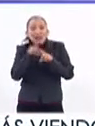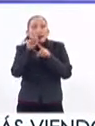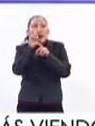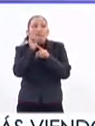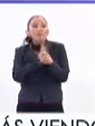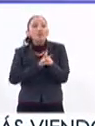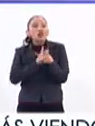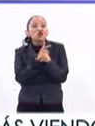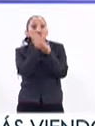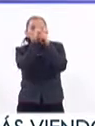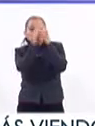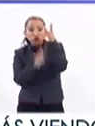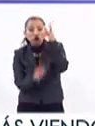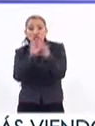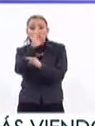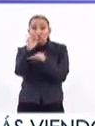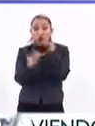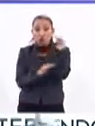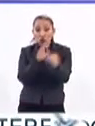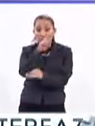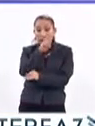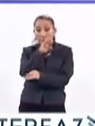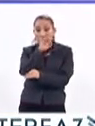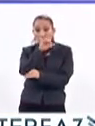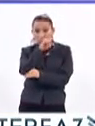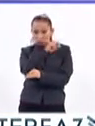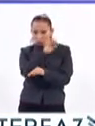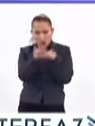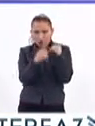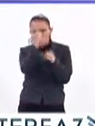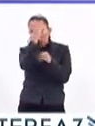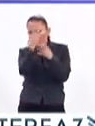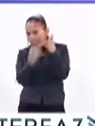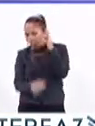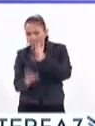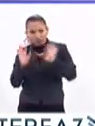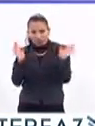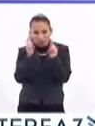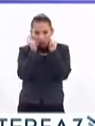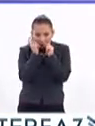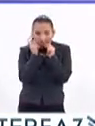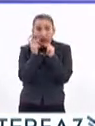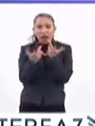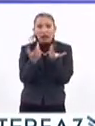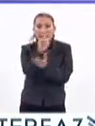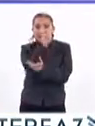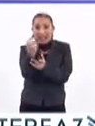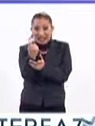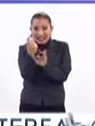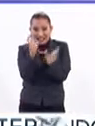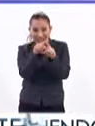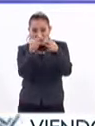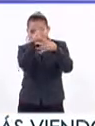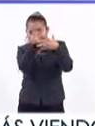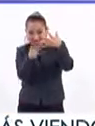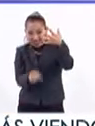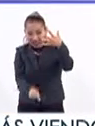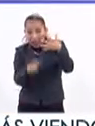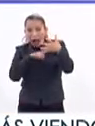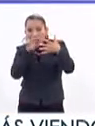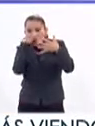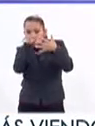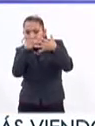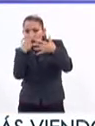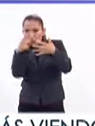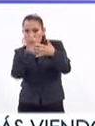Entonces, todos los virus, si hablamos de 100 tipos, tendrán cada uno sus